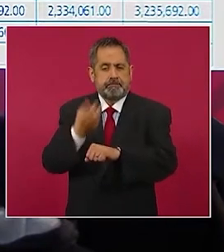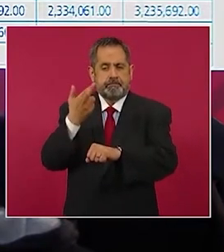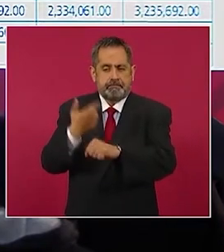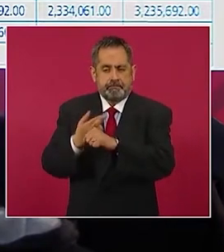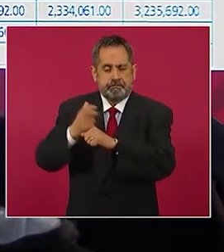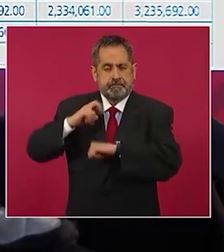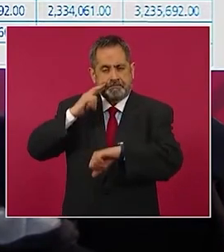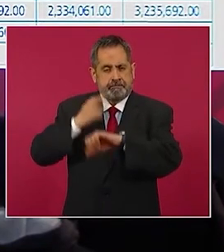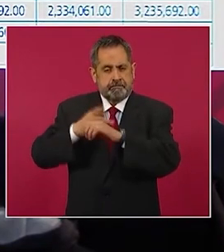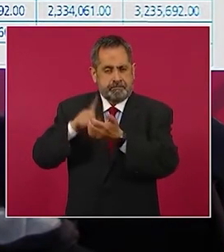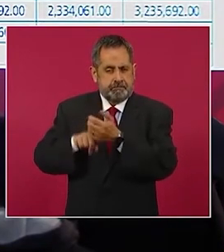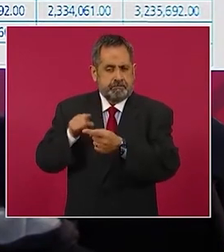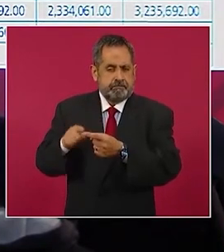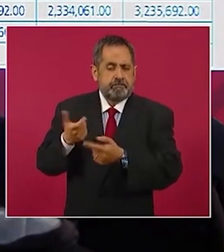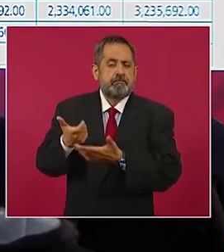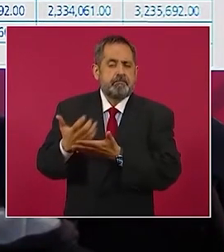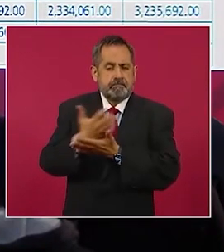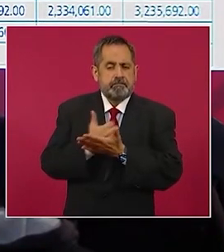de Estado,